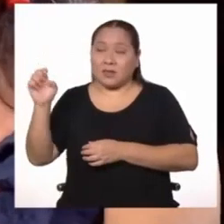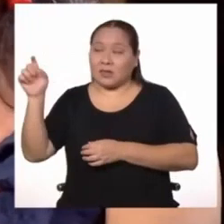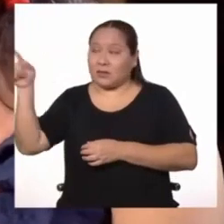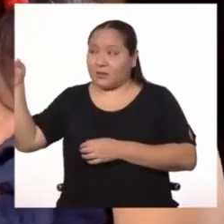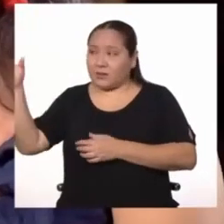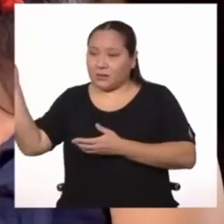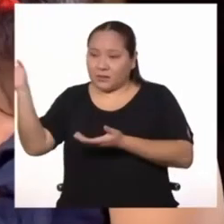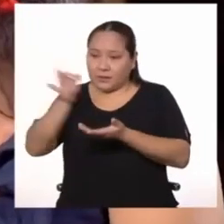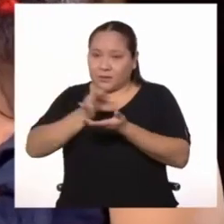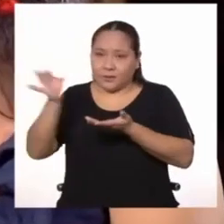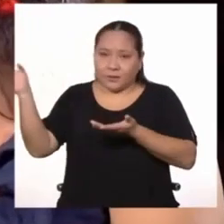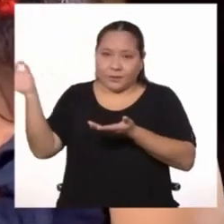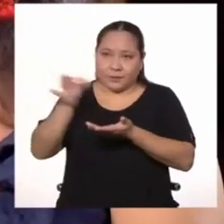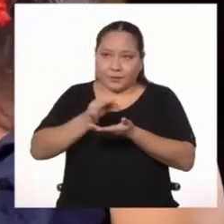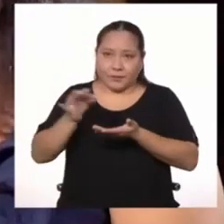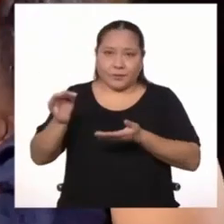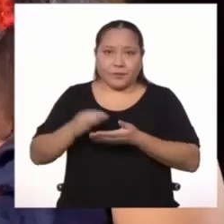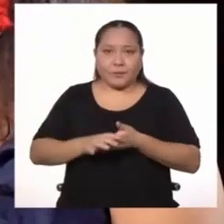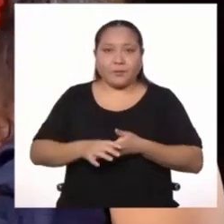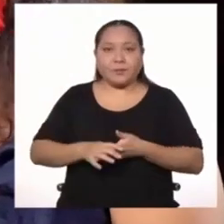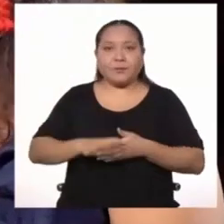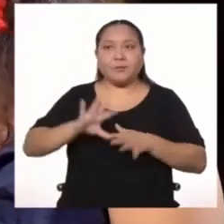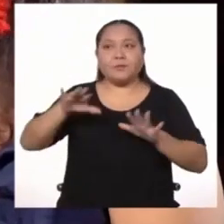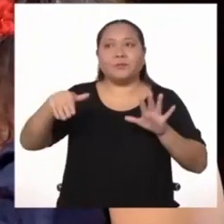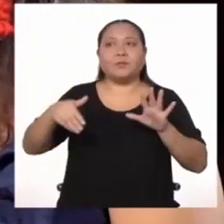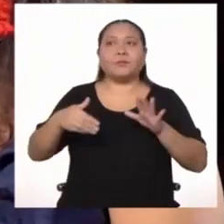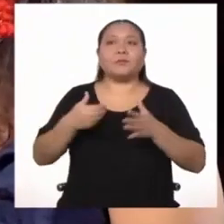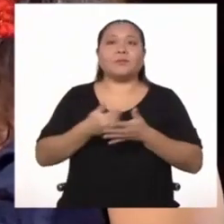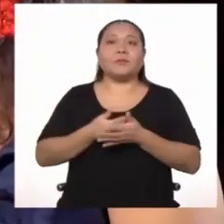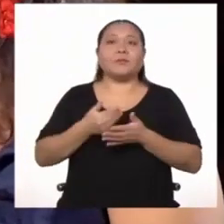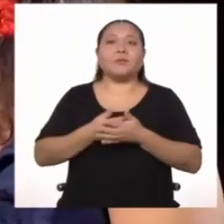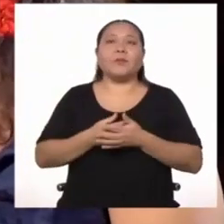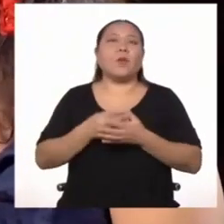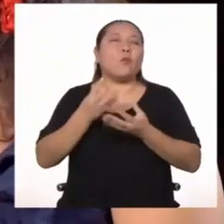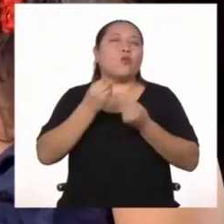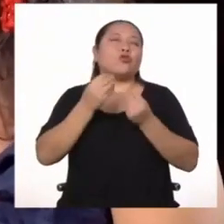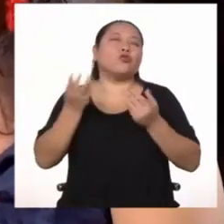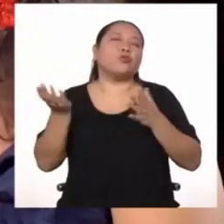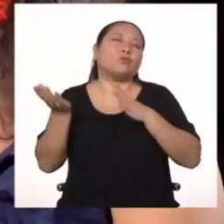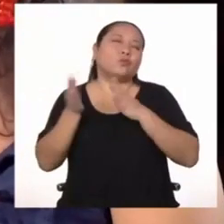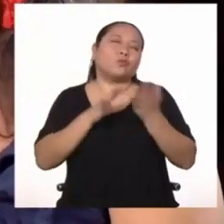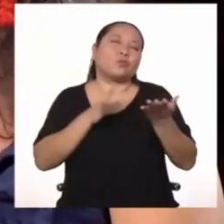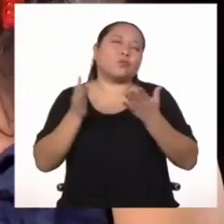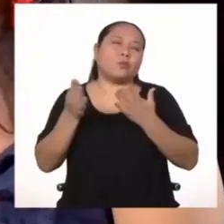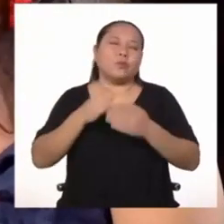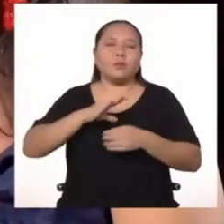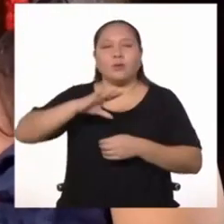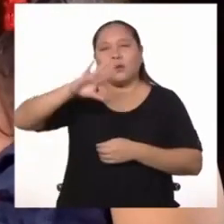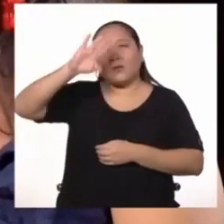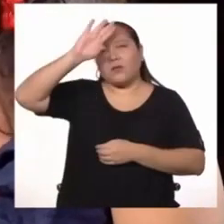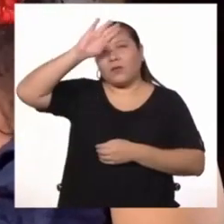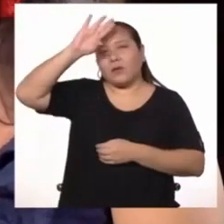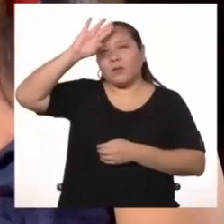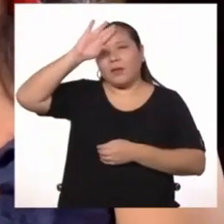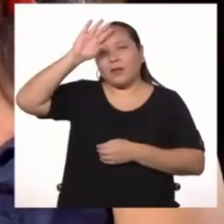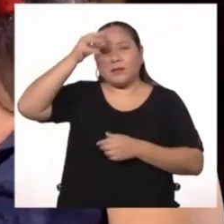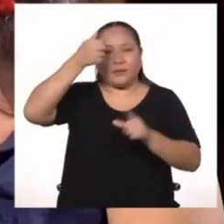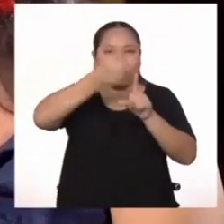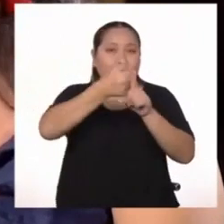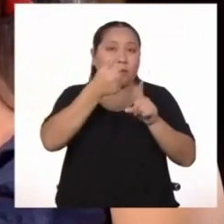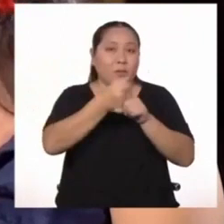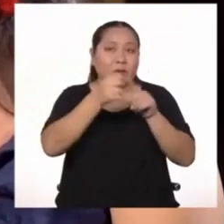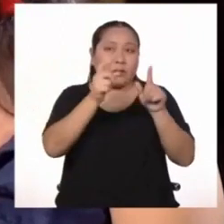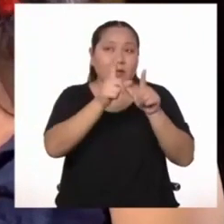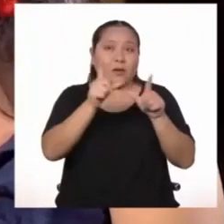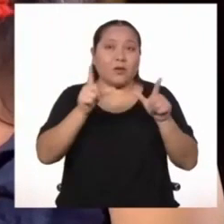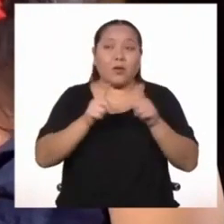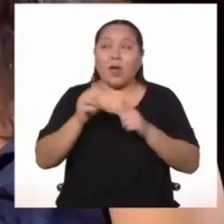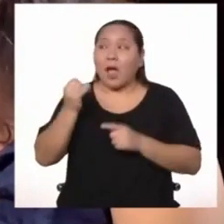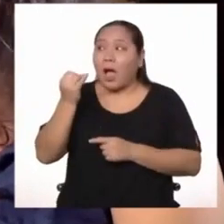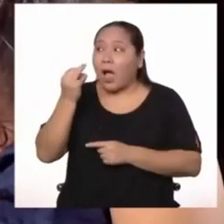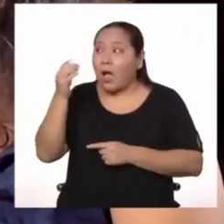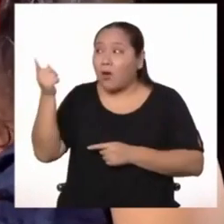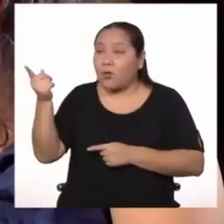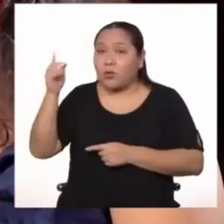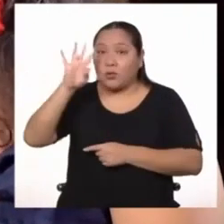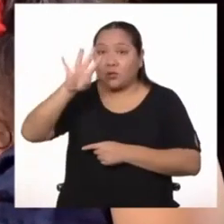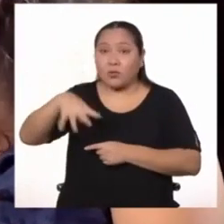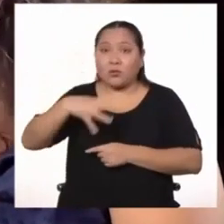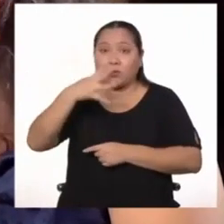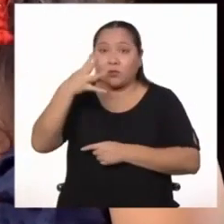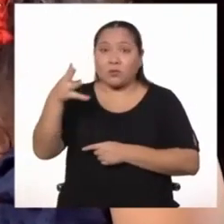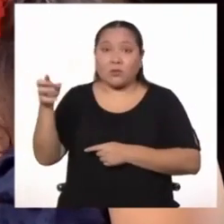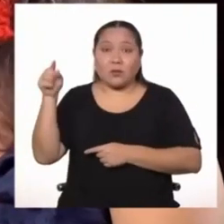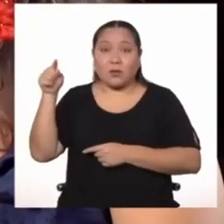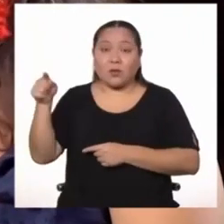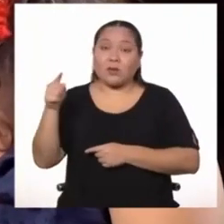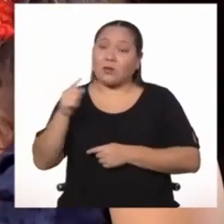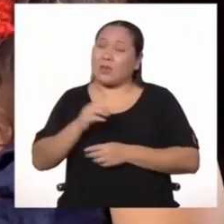parte norte del continente y la mayoría muere por problemas de enfermedades tropicales. Pero algunos de ellos llegan a